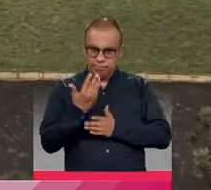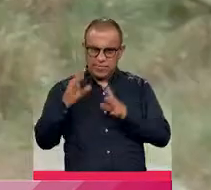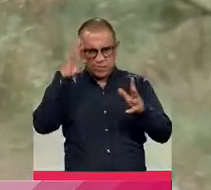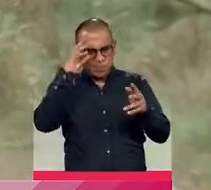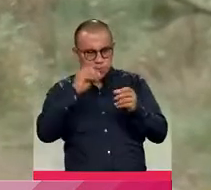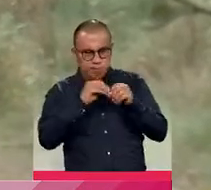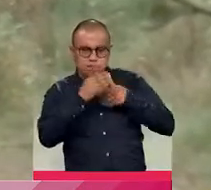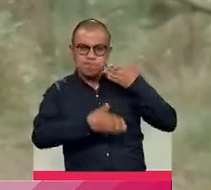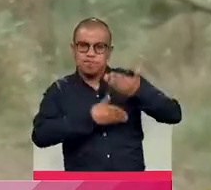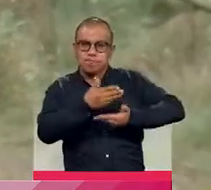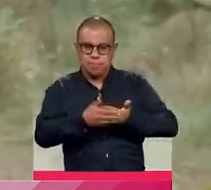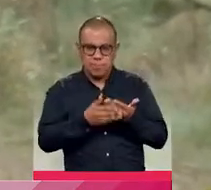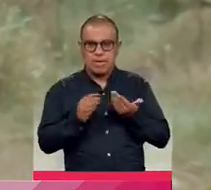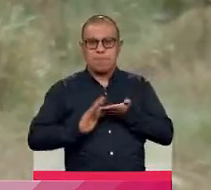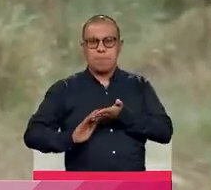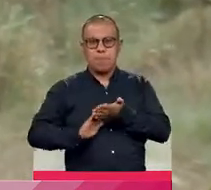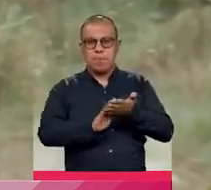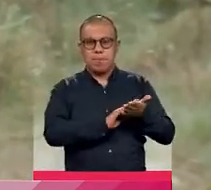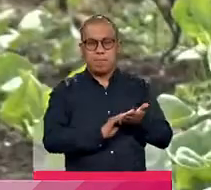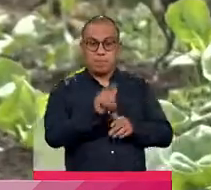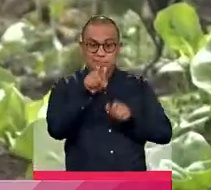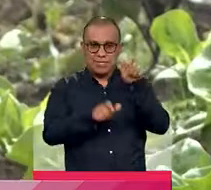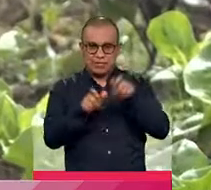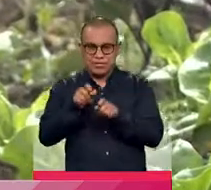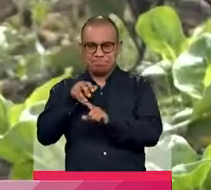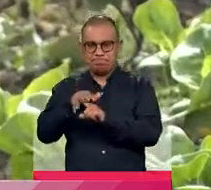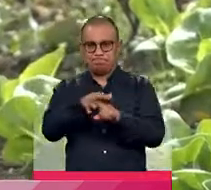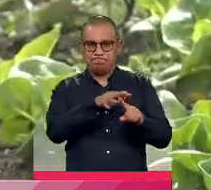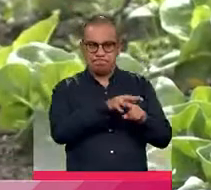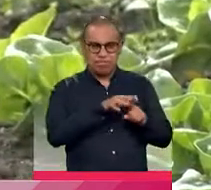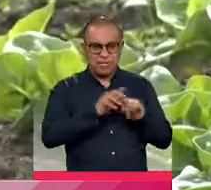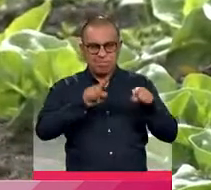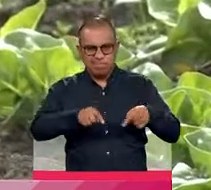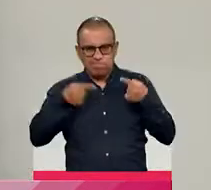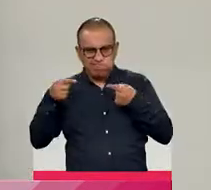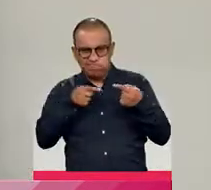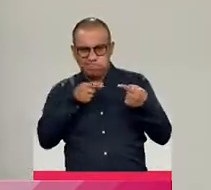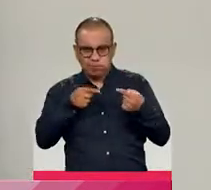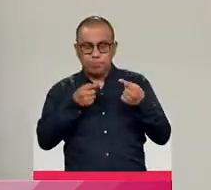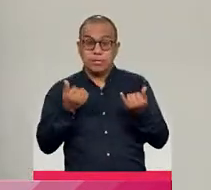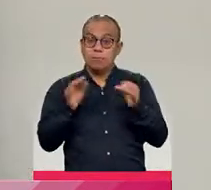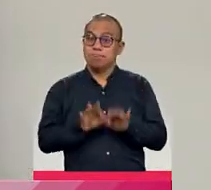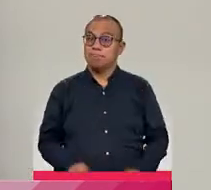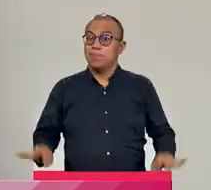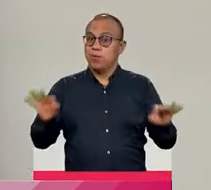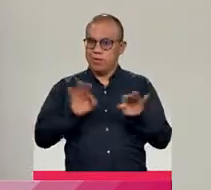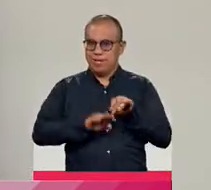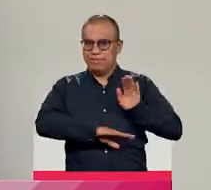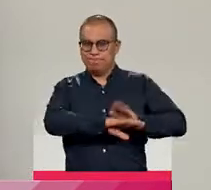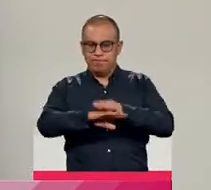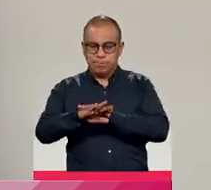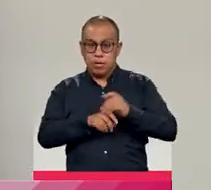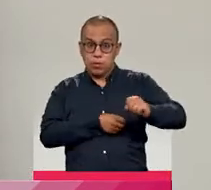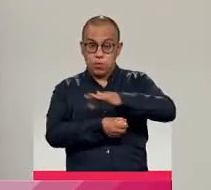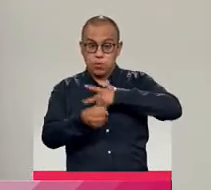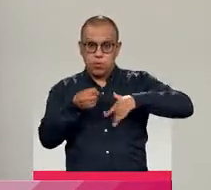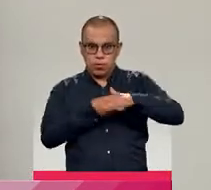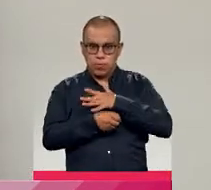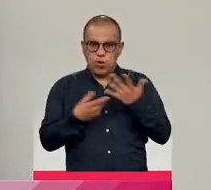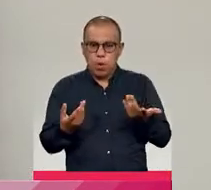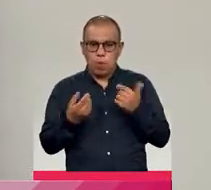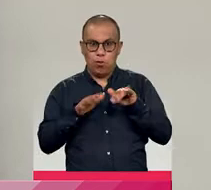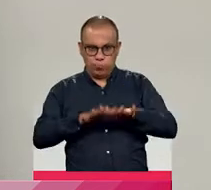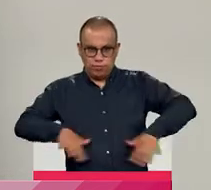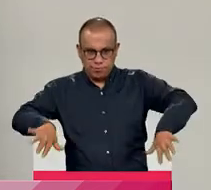reconciliación y a la reparación de las personas afectadas por la confrontación. Es muy importante saber que en Cundinamarca desde lo local